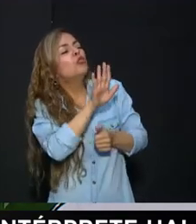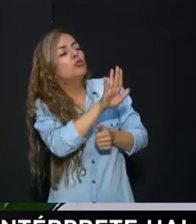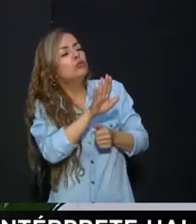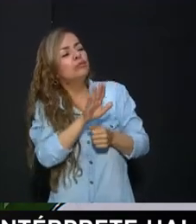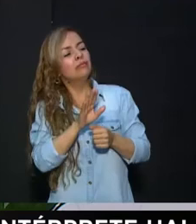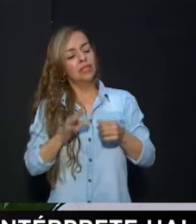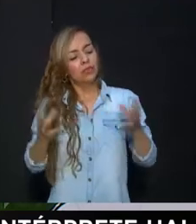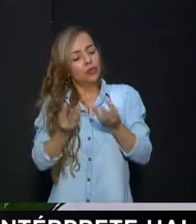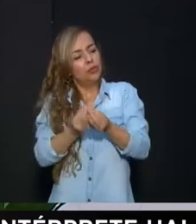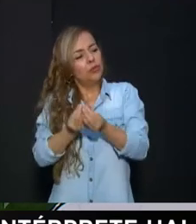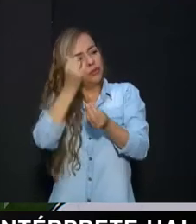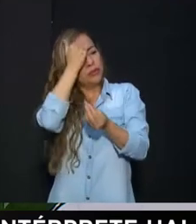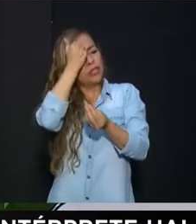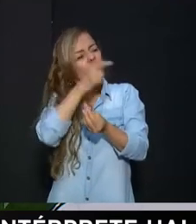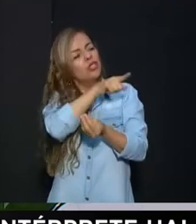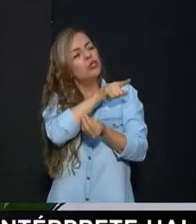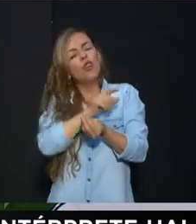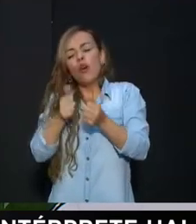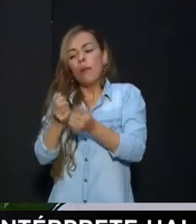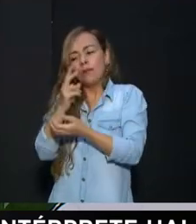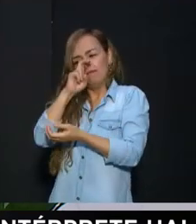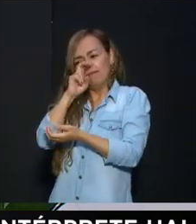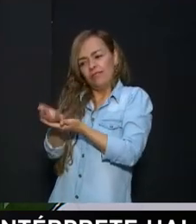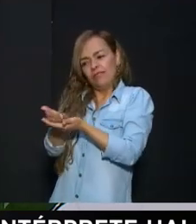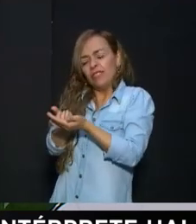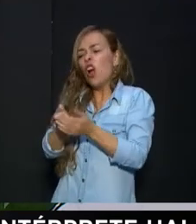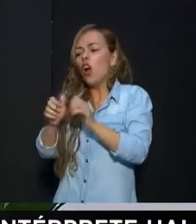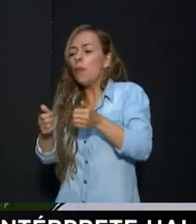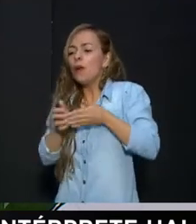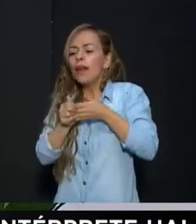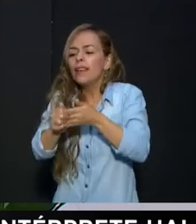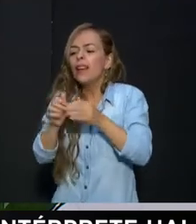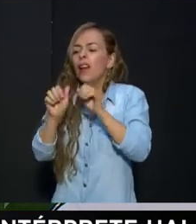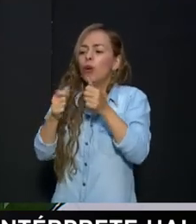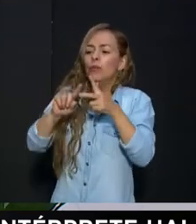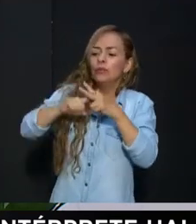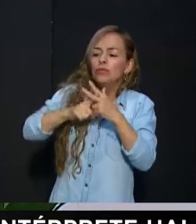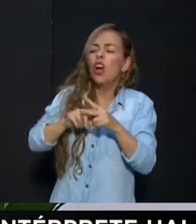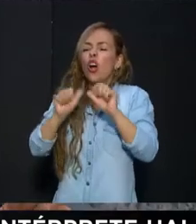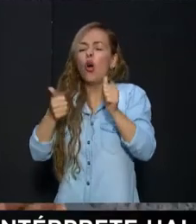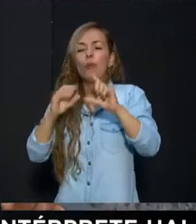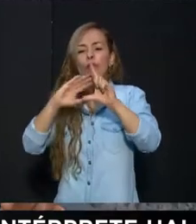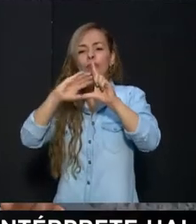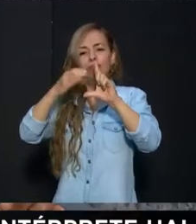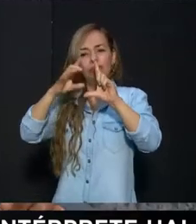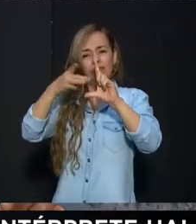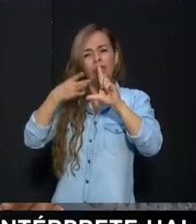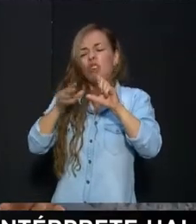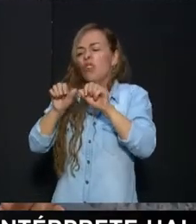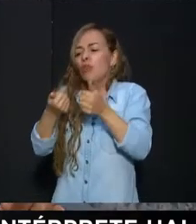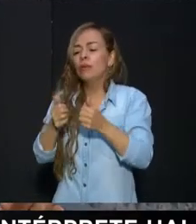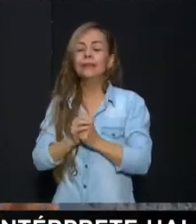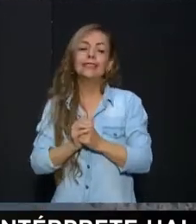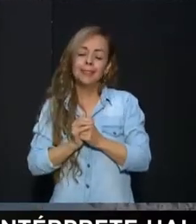de exigente En este proceso Que están viviendo Y con eso que las guías Que se tienen que conectar Que el classroom Bueno entonces es un